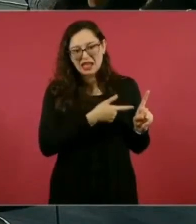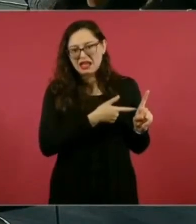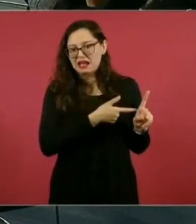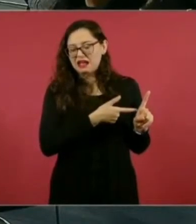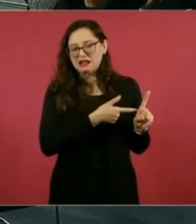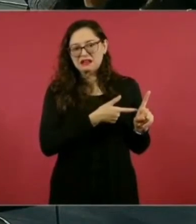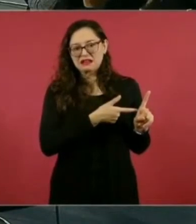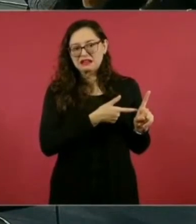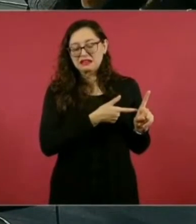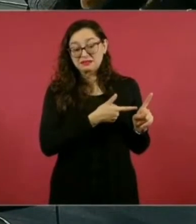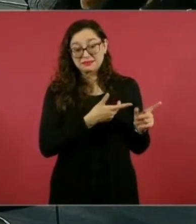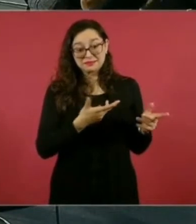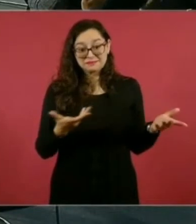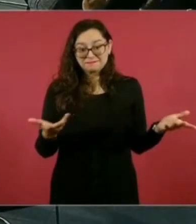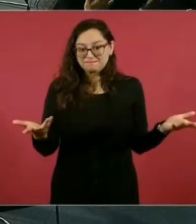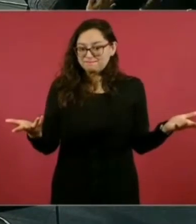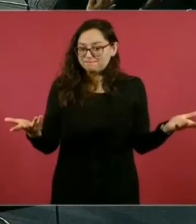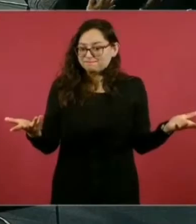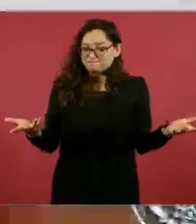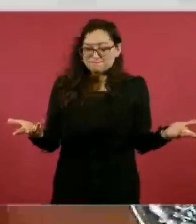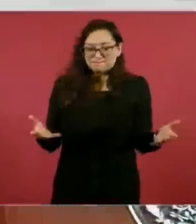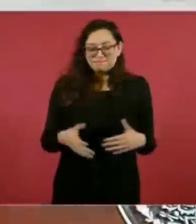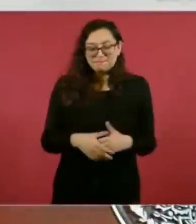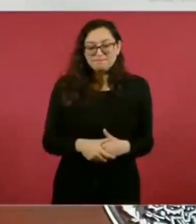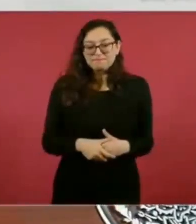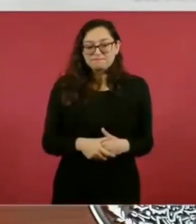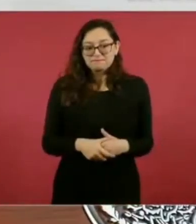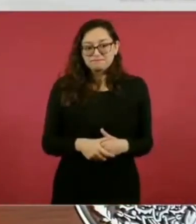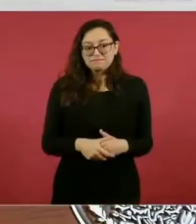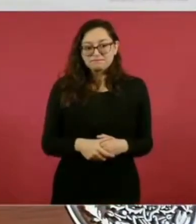Entonces, Claudia,